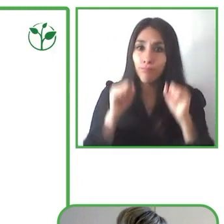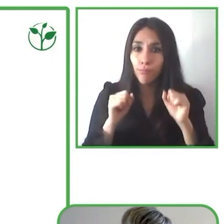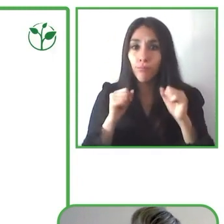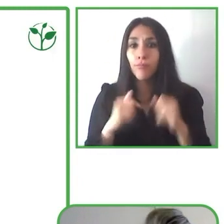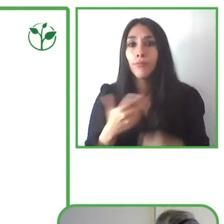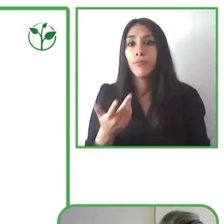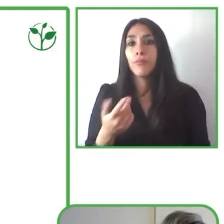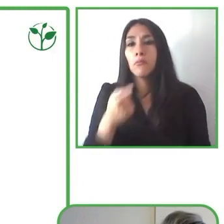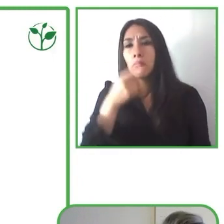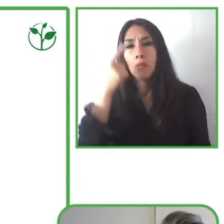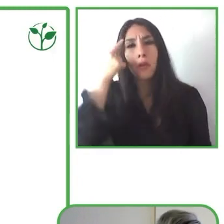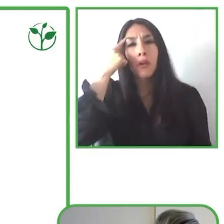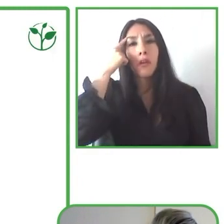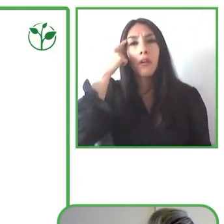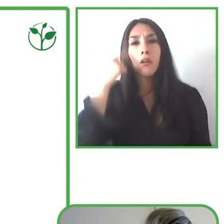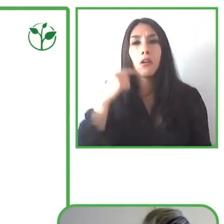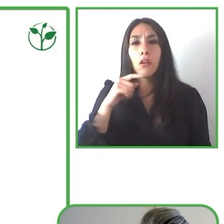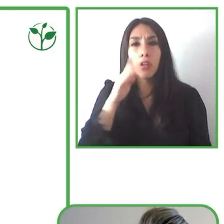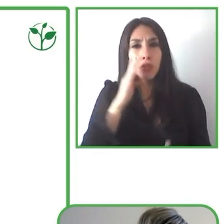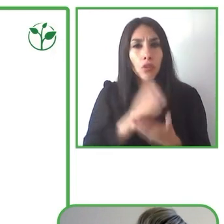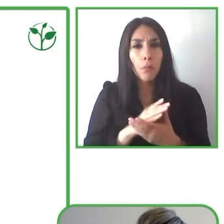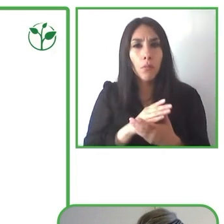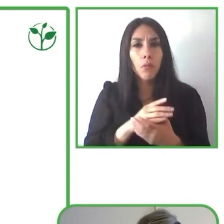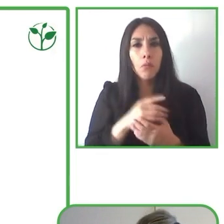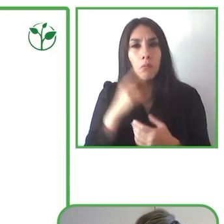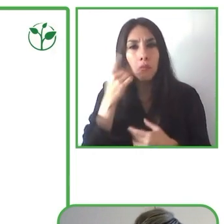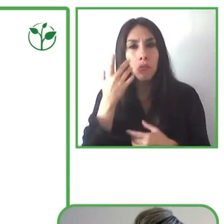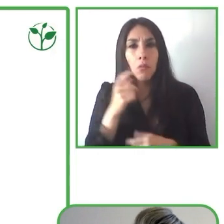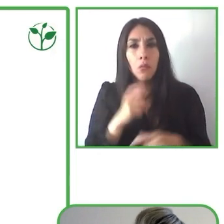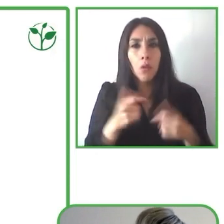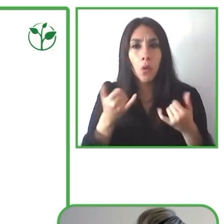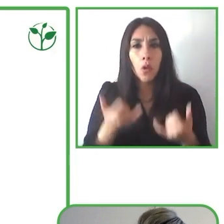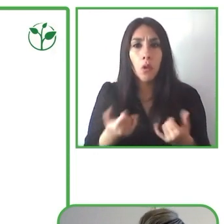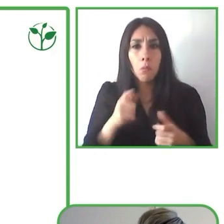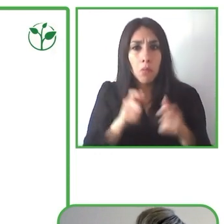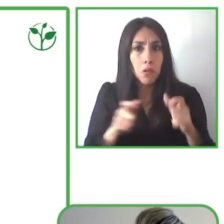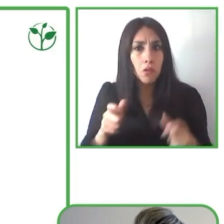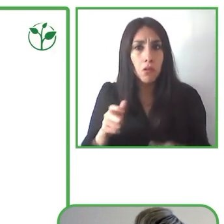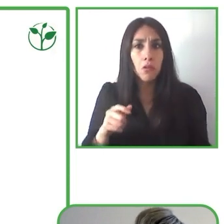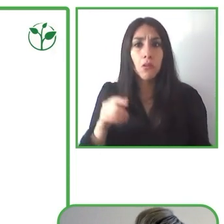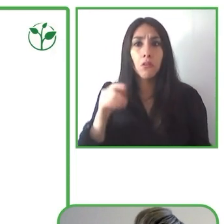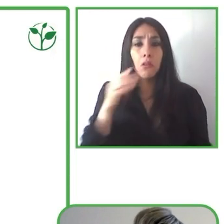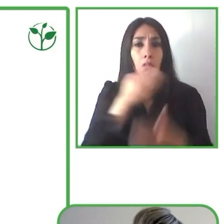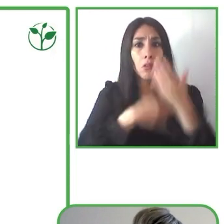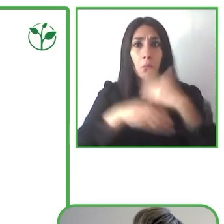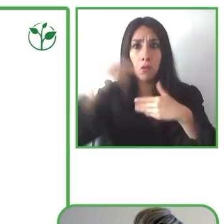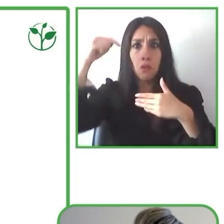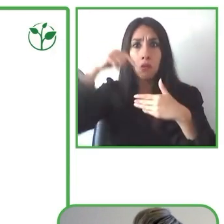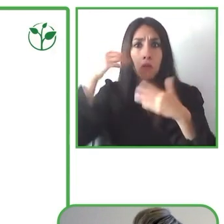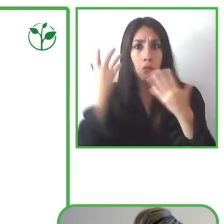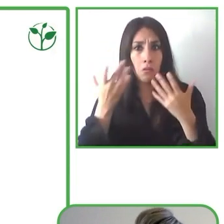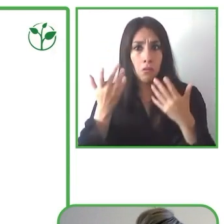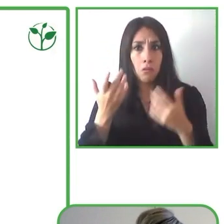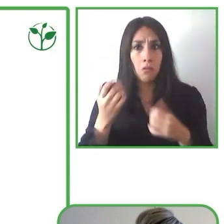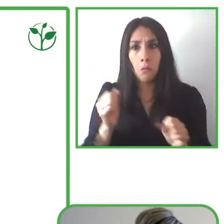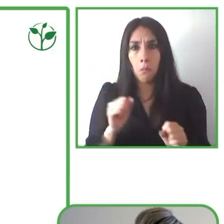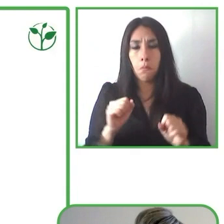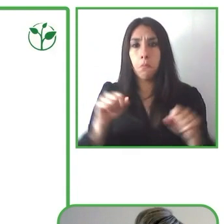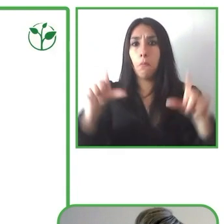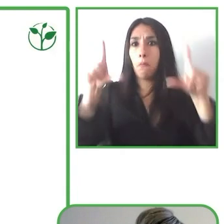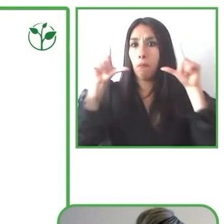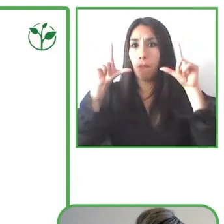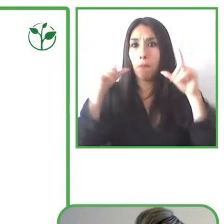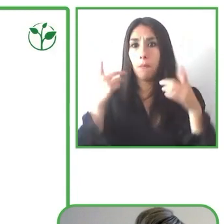comenzarían a enfrentarse a la mayor exclusión de sus vidas, principalmente